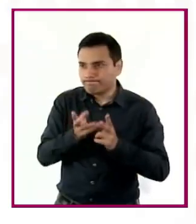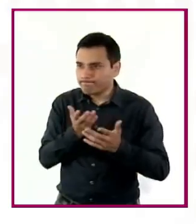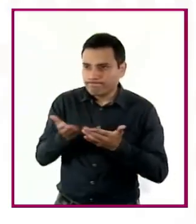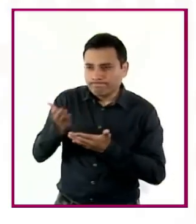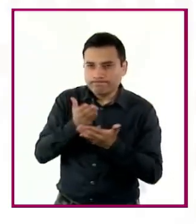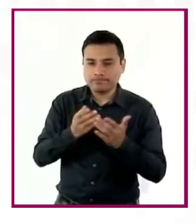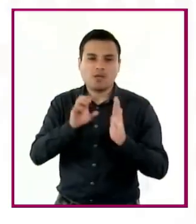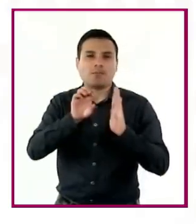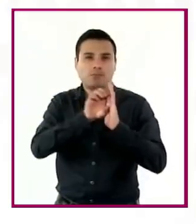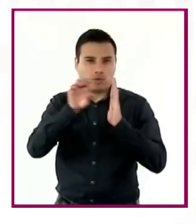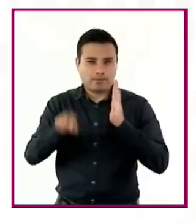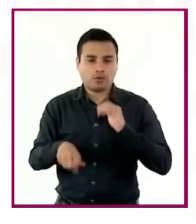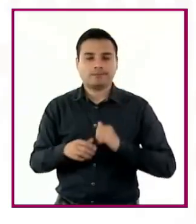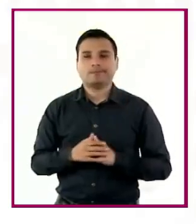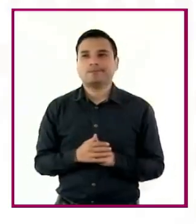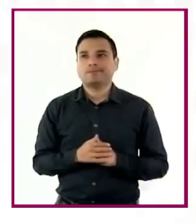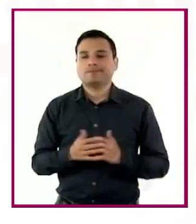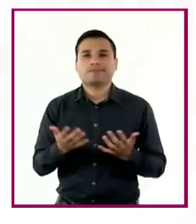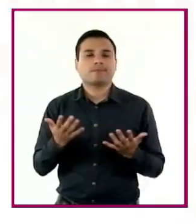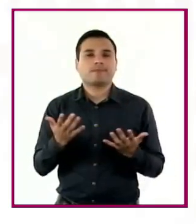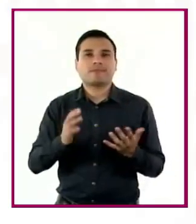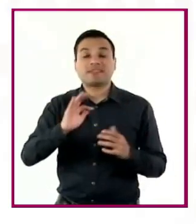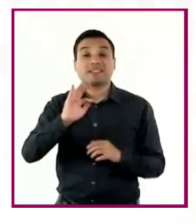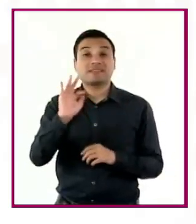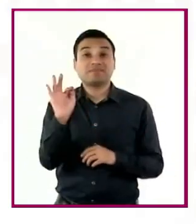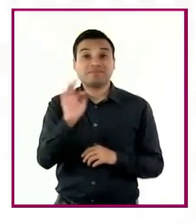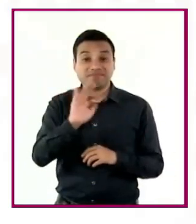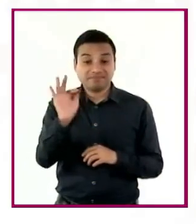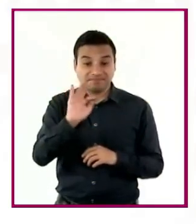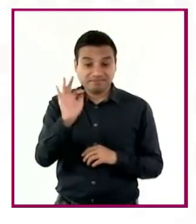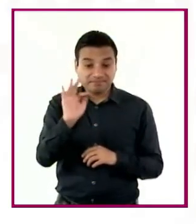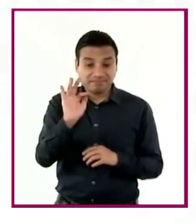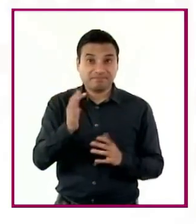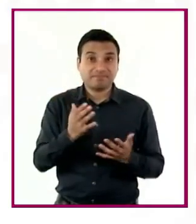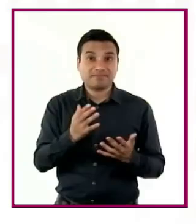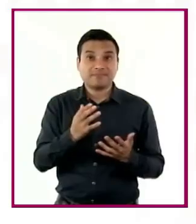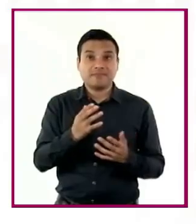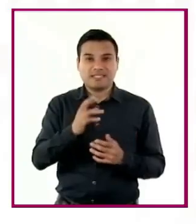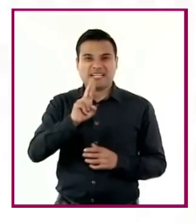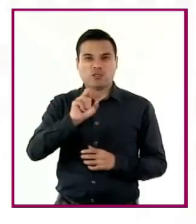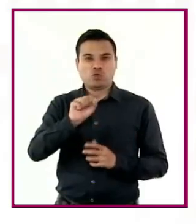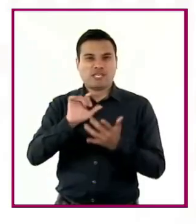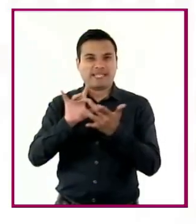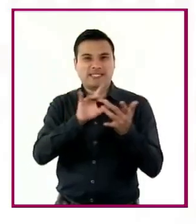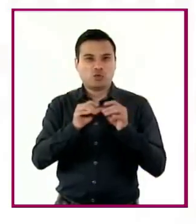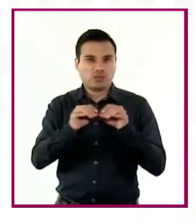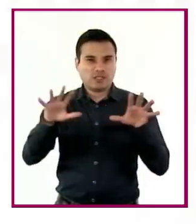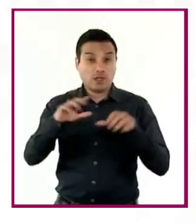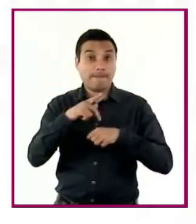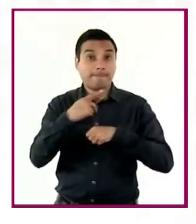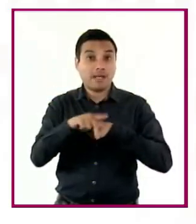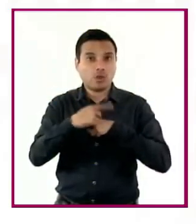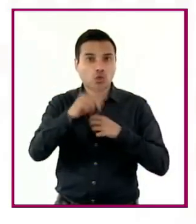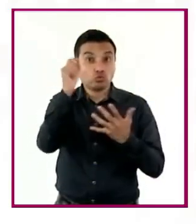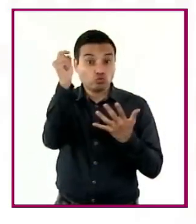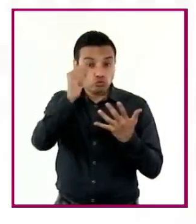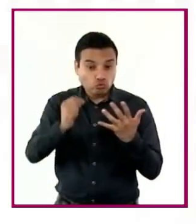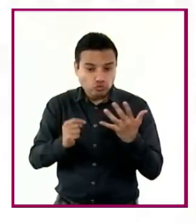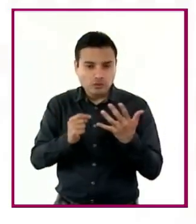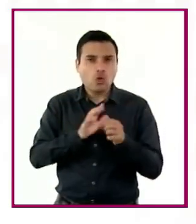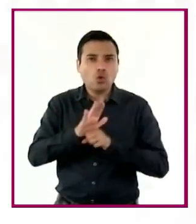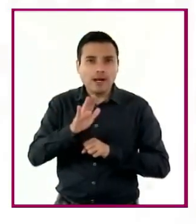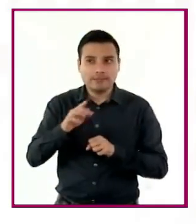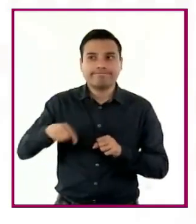Por ejemplo, en relación con los posibles riesgos que implica el uso de redes sociales, es importante impulsar el diálogo y la